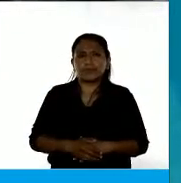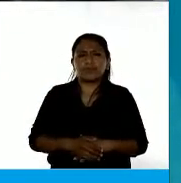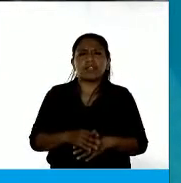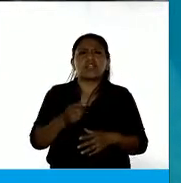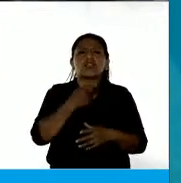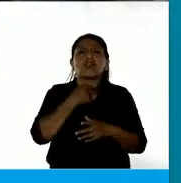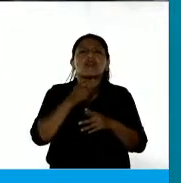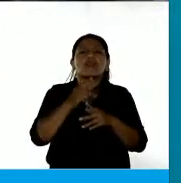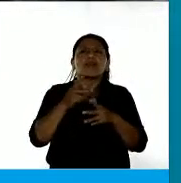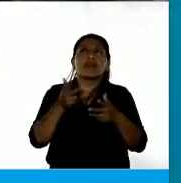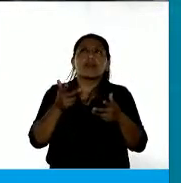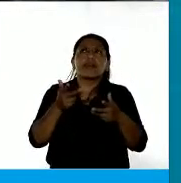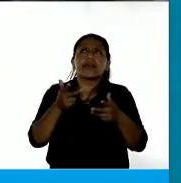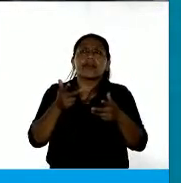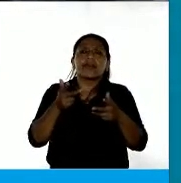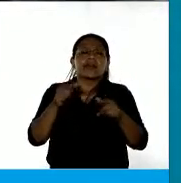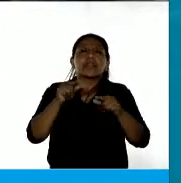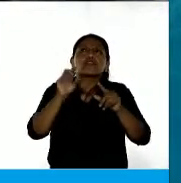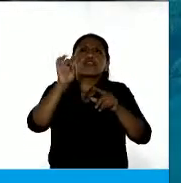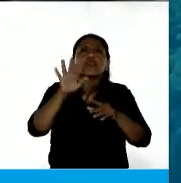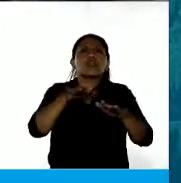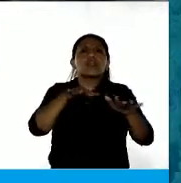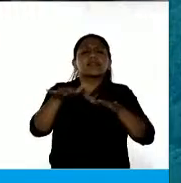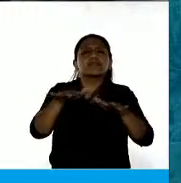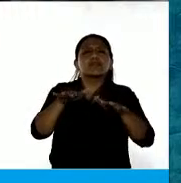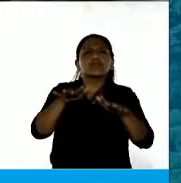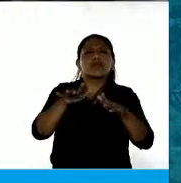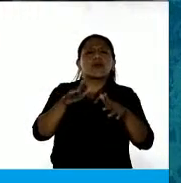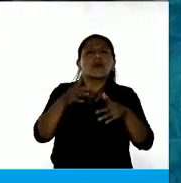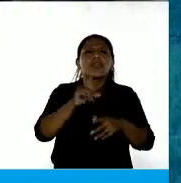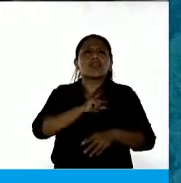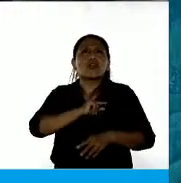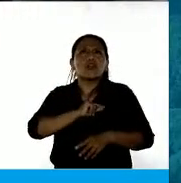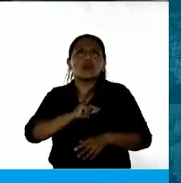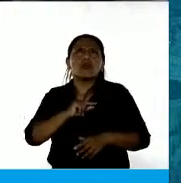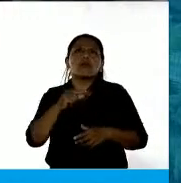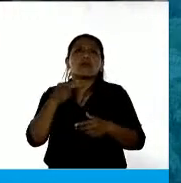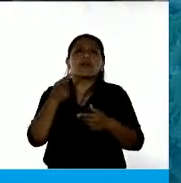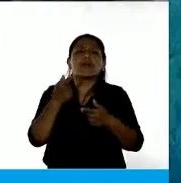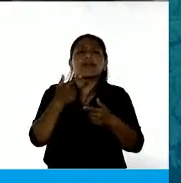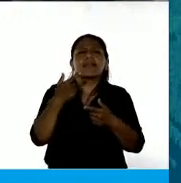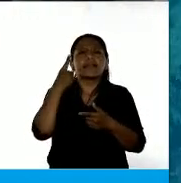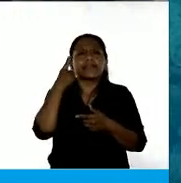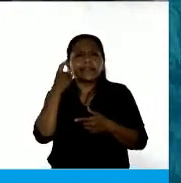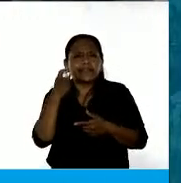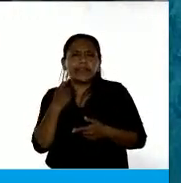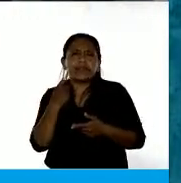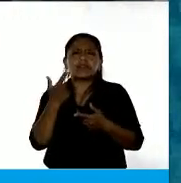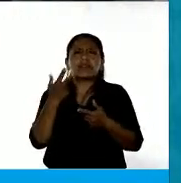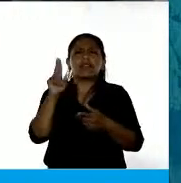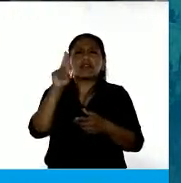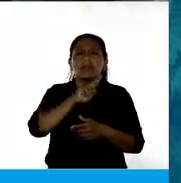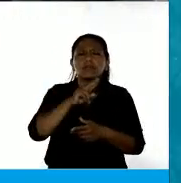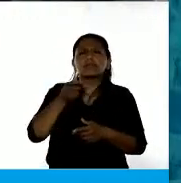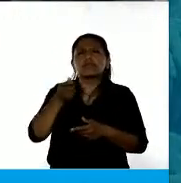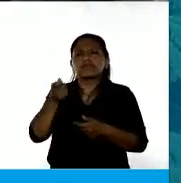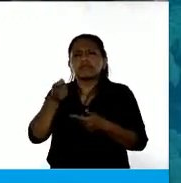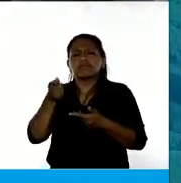quiero quedar con esta situación de dolor y de tristeza que nos dan tantos femicidios